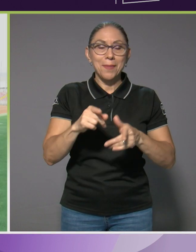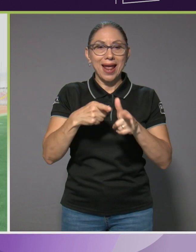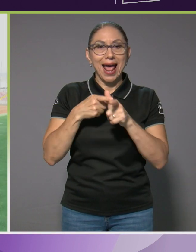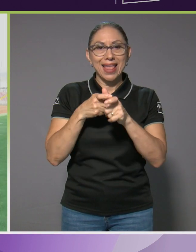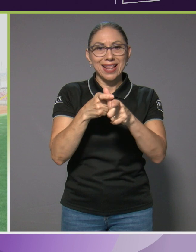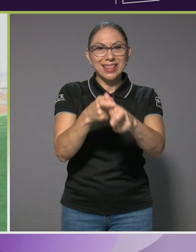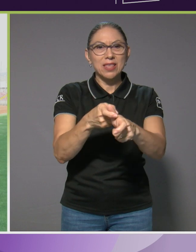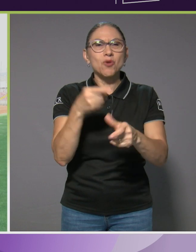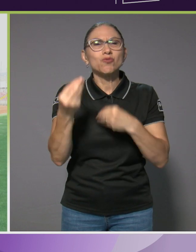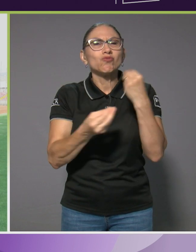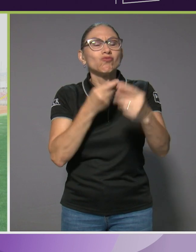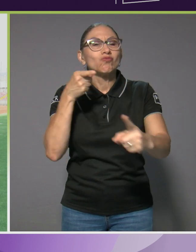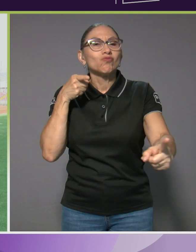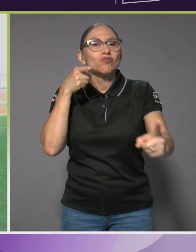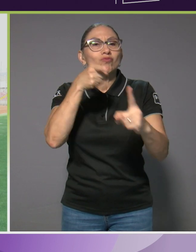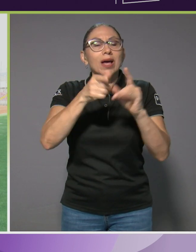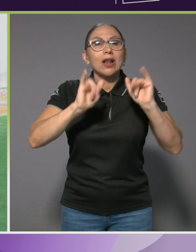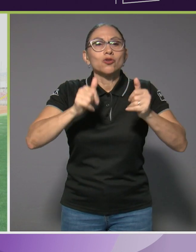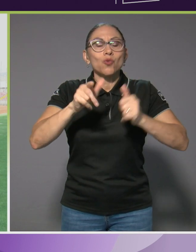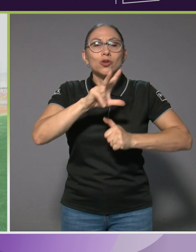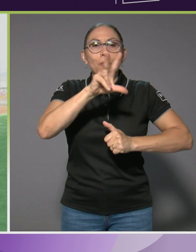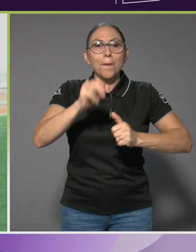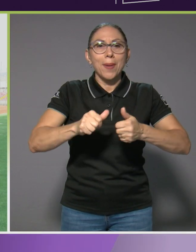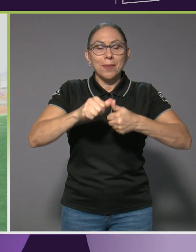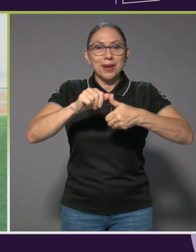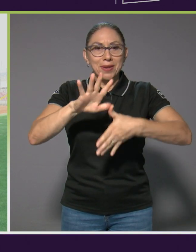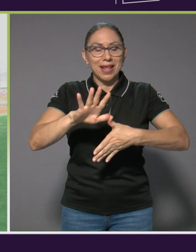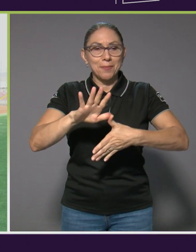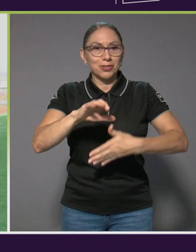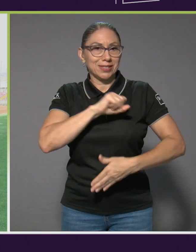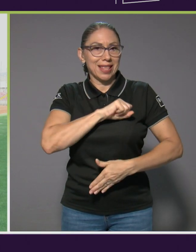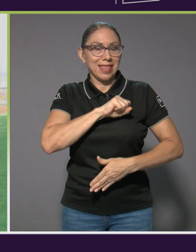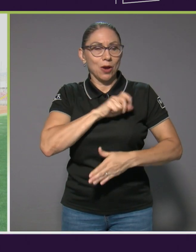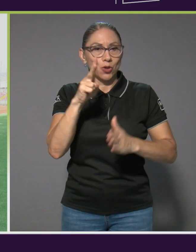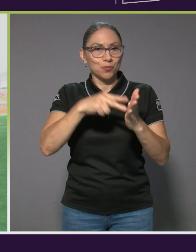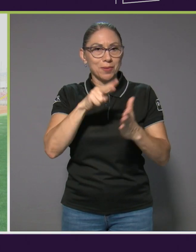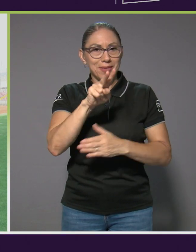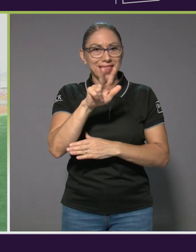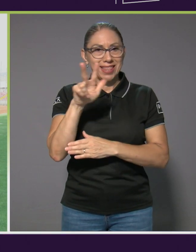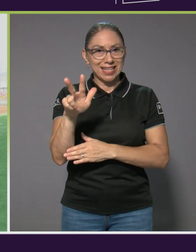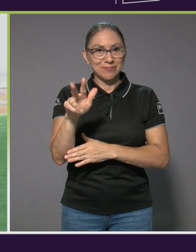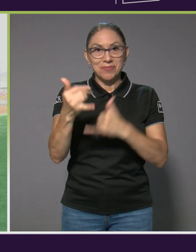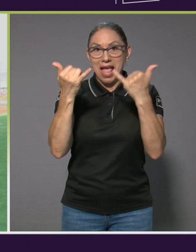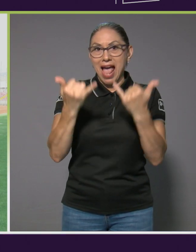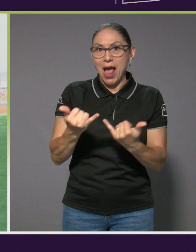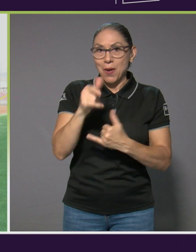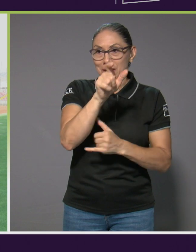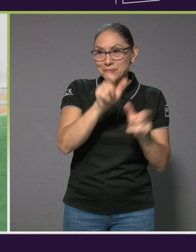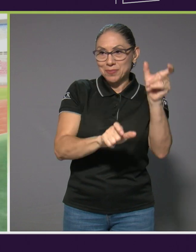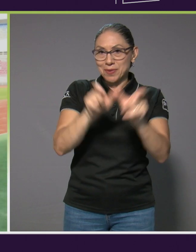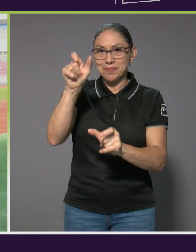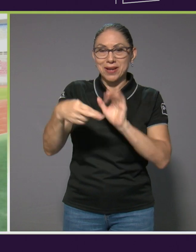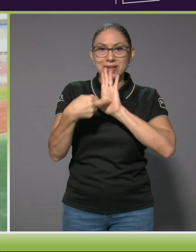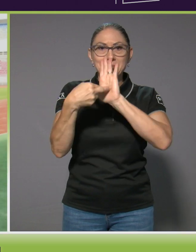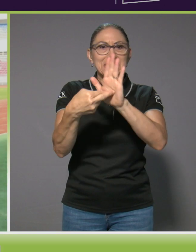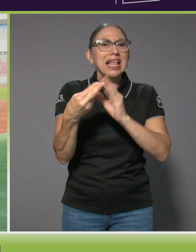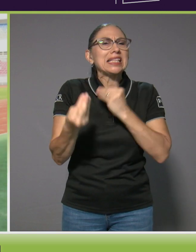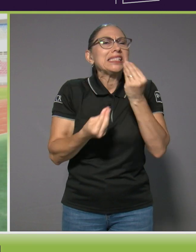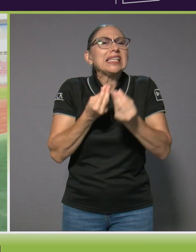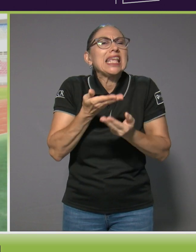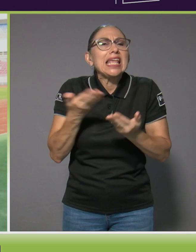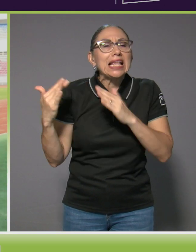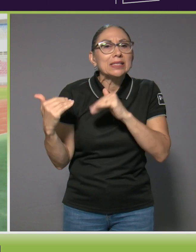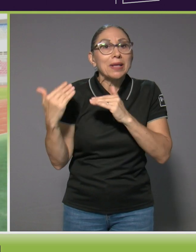para los Juegos Parapanamericanos Santiago 2023. Estas son las expectativas de nuestros representantes para las